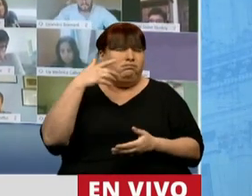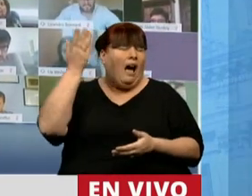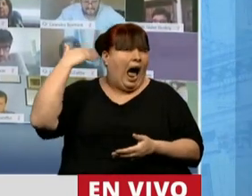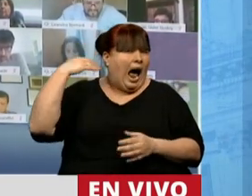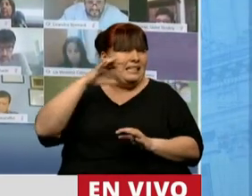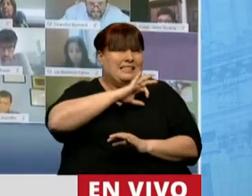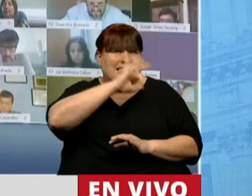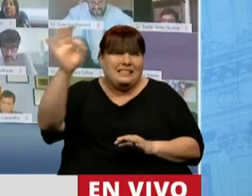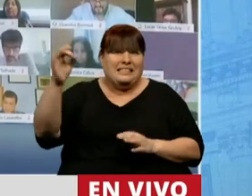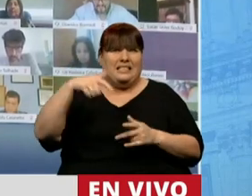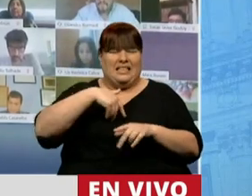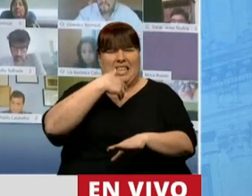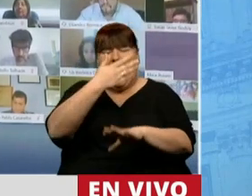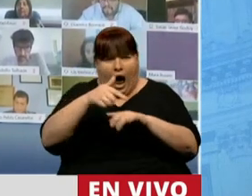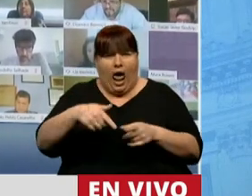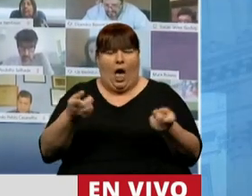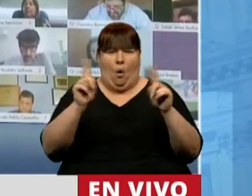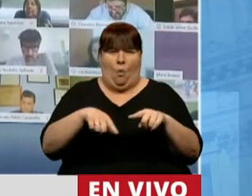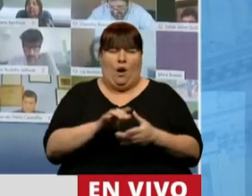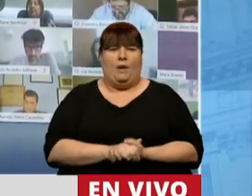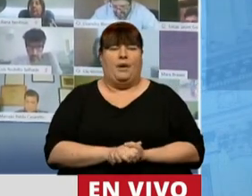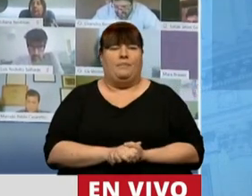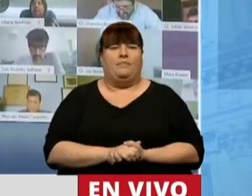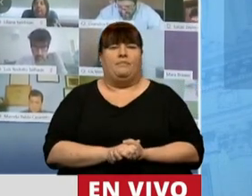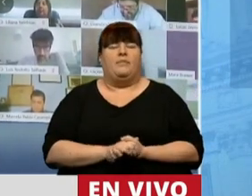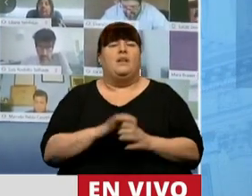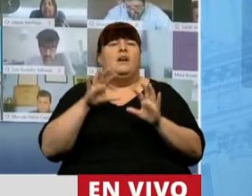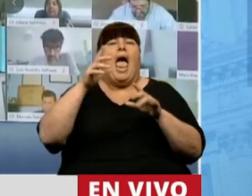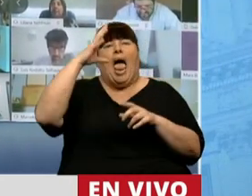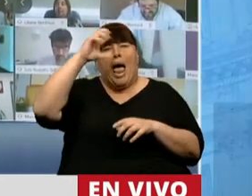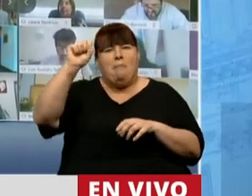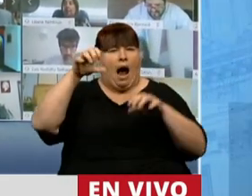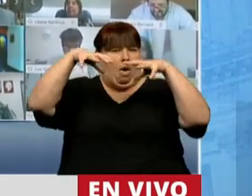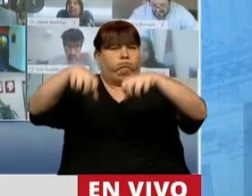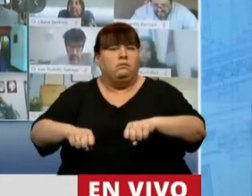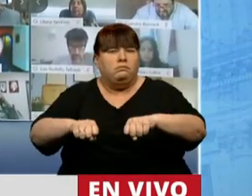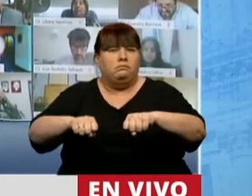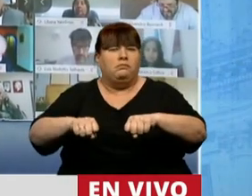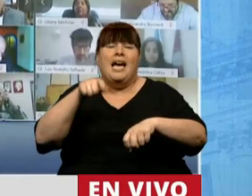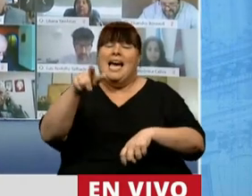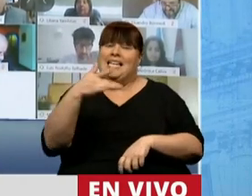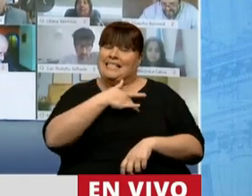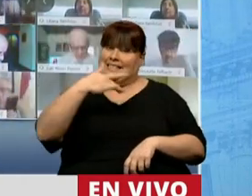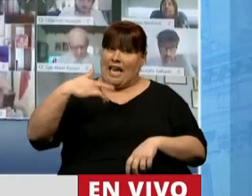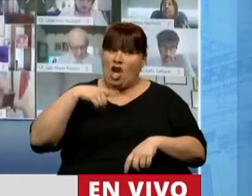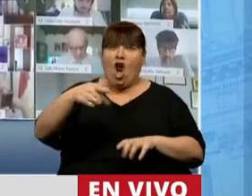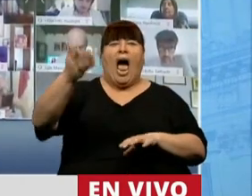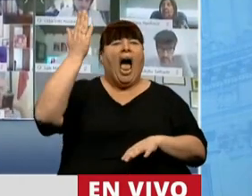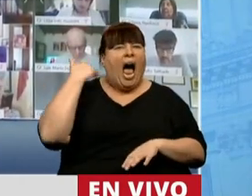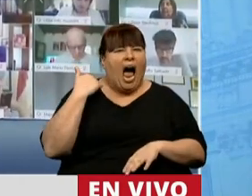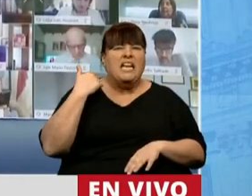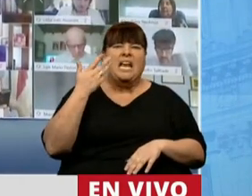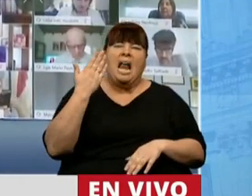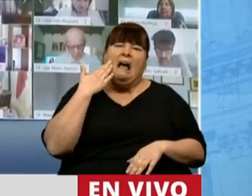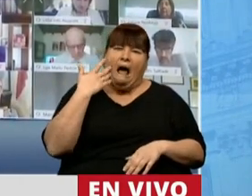hacía tiempo que no se cometían. Se invadieron embajadas. Esta señora que ayer se tuvo